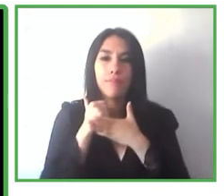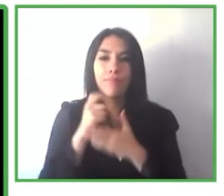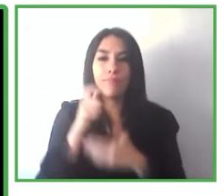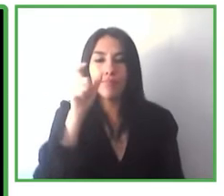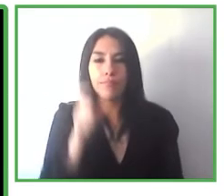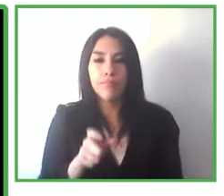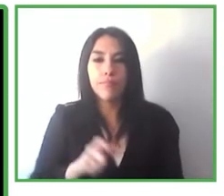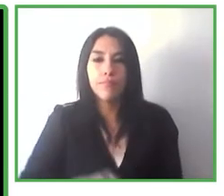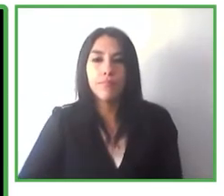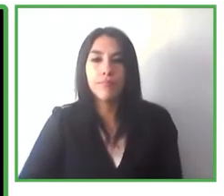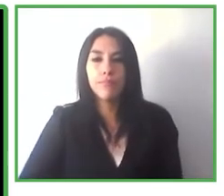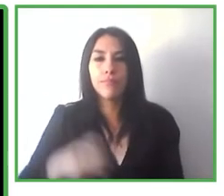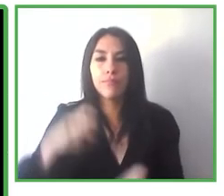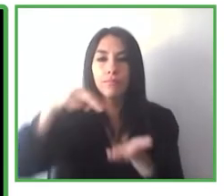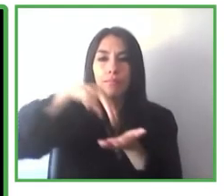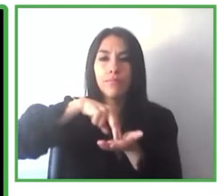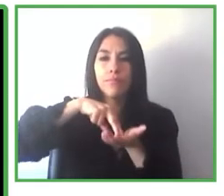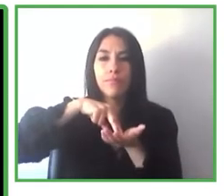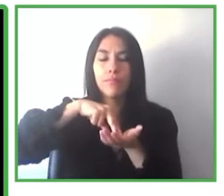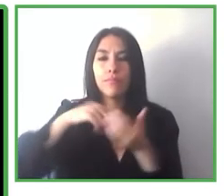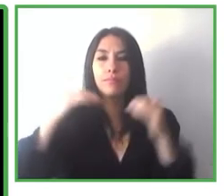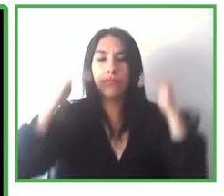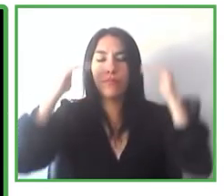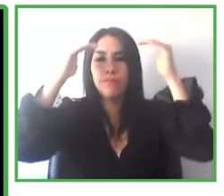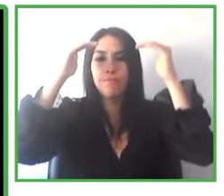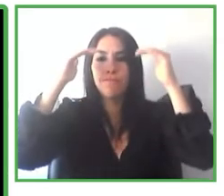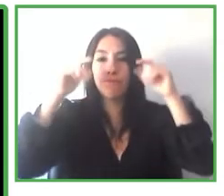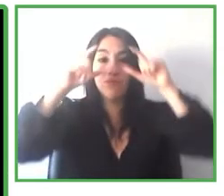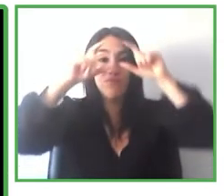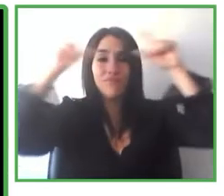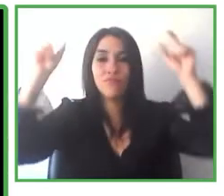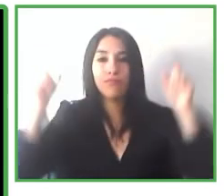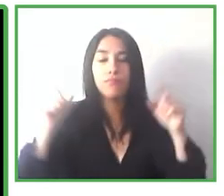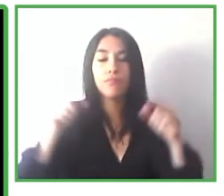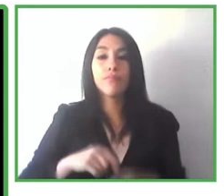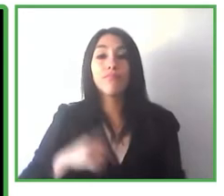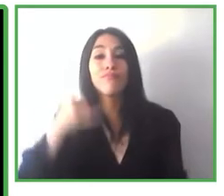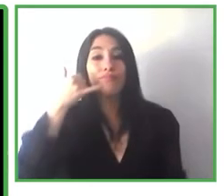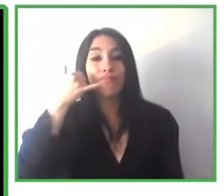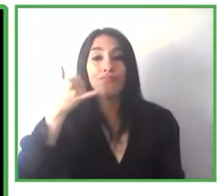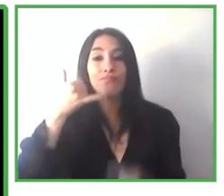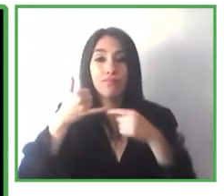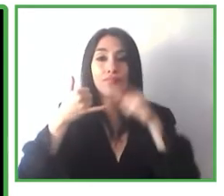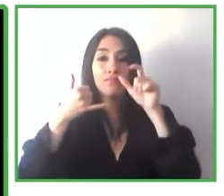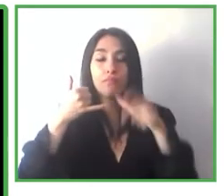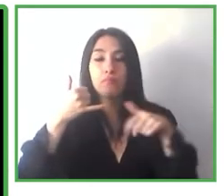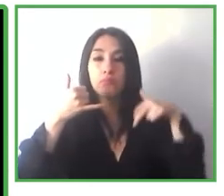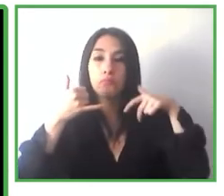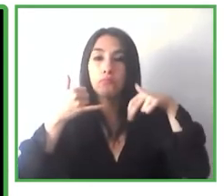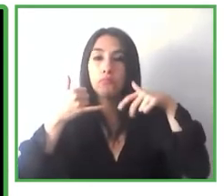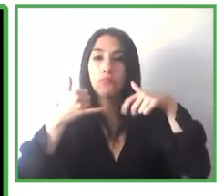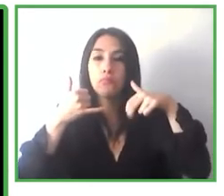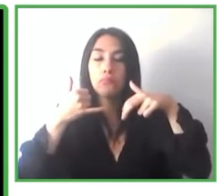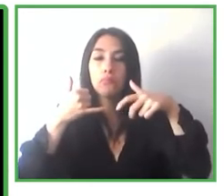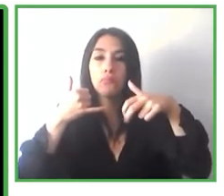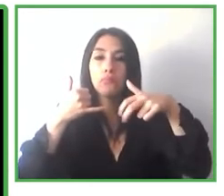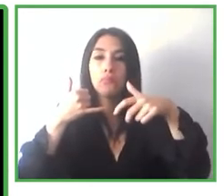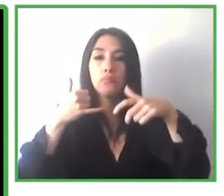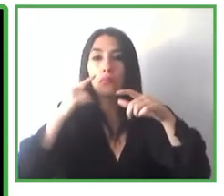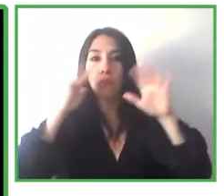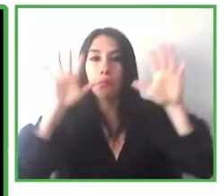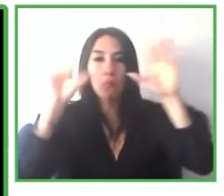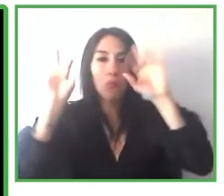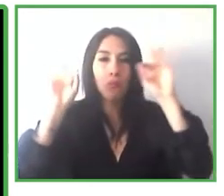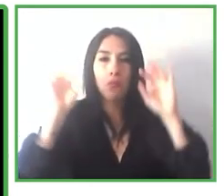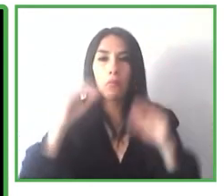en tiempo real que generalmente viene informada en los paneles además con Navilens Go cualquier usuario puede escanear el código y recibir esa información